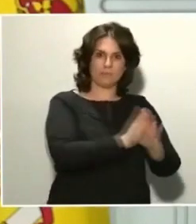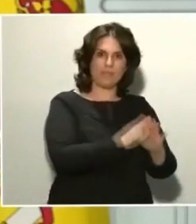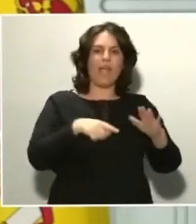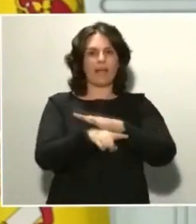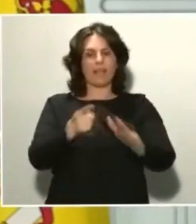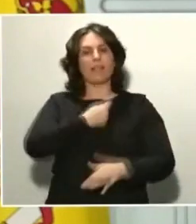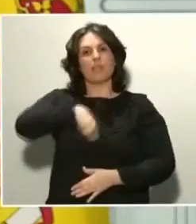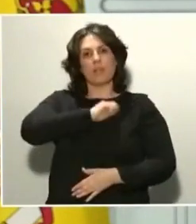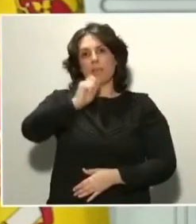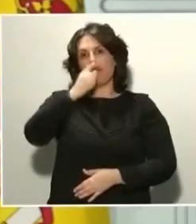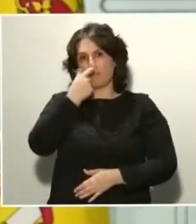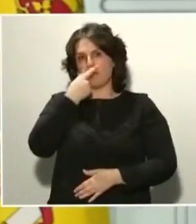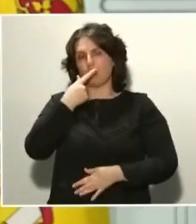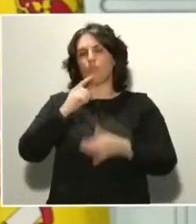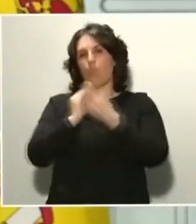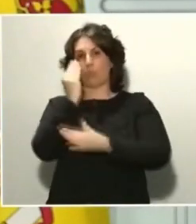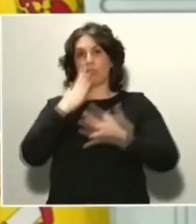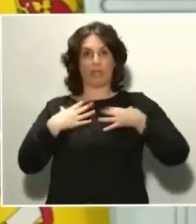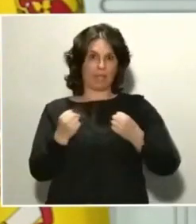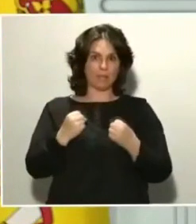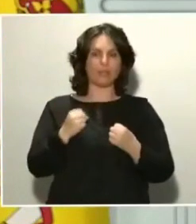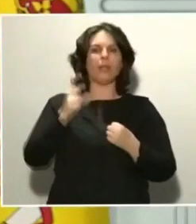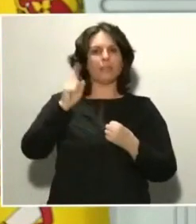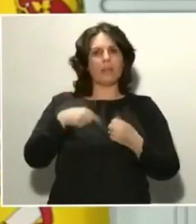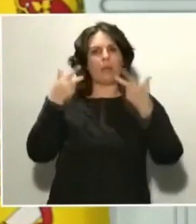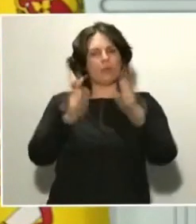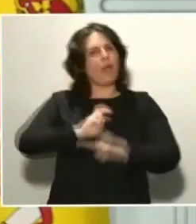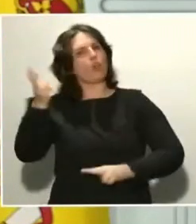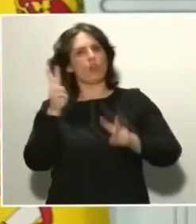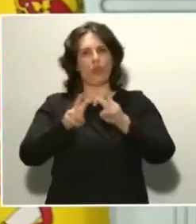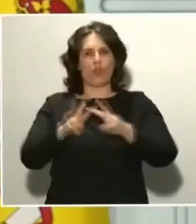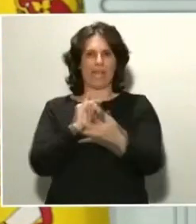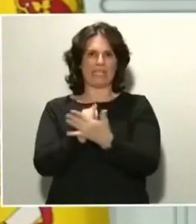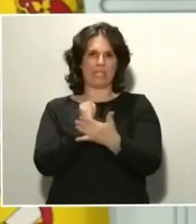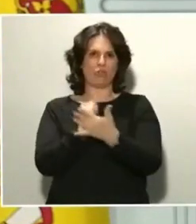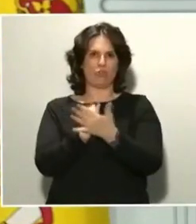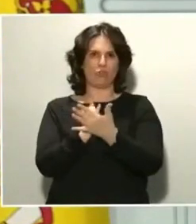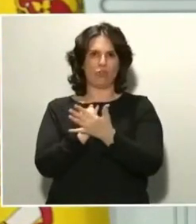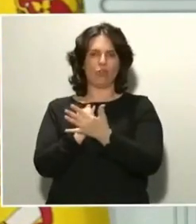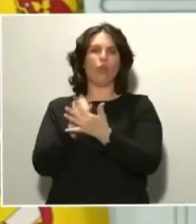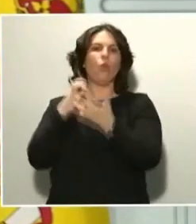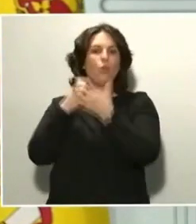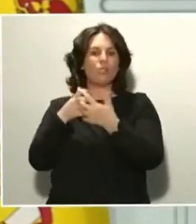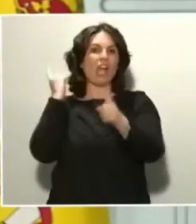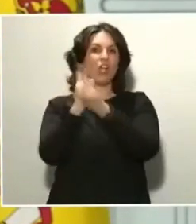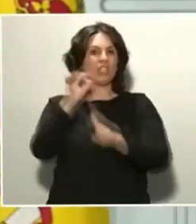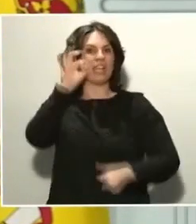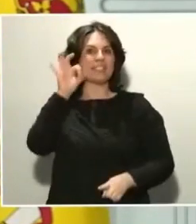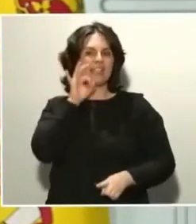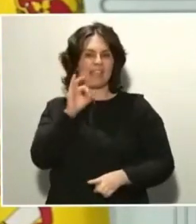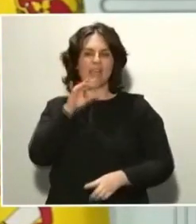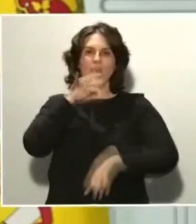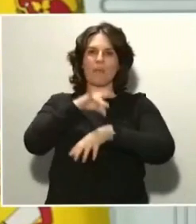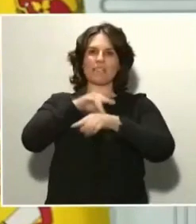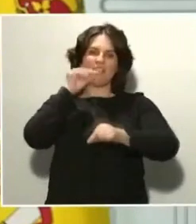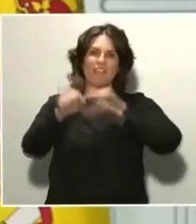Sanitarios ha autorizado también otro ensayo promovido por la Fundación de Lucha contra el SIDA, las Enfermedades Infecciosas y la Promoción de